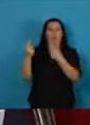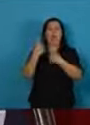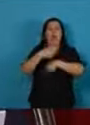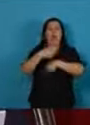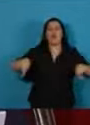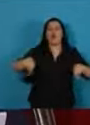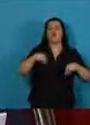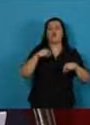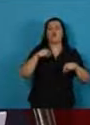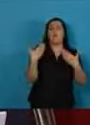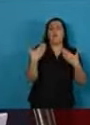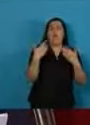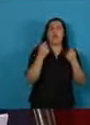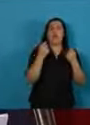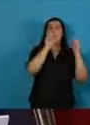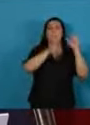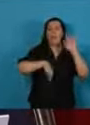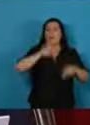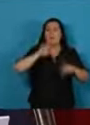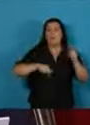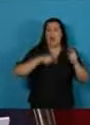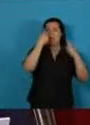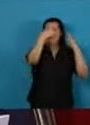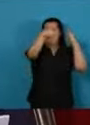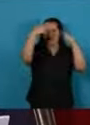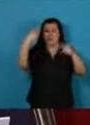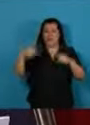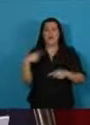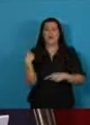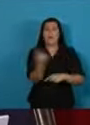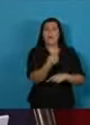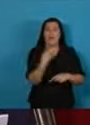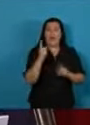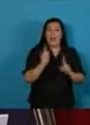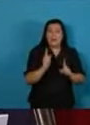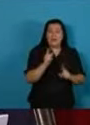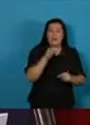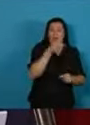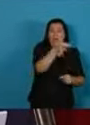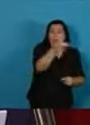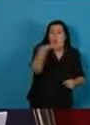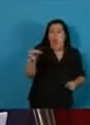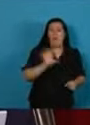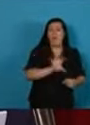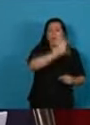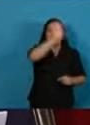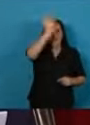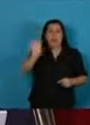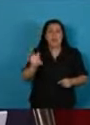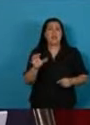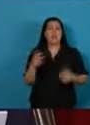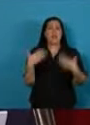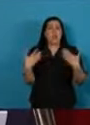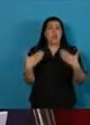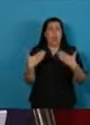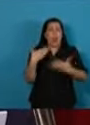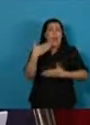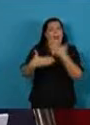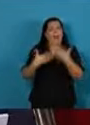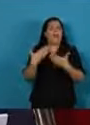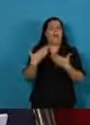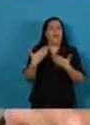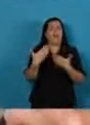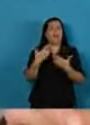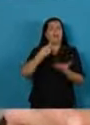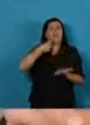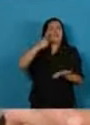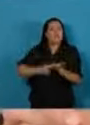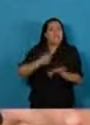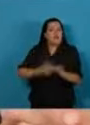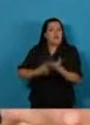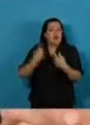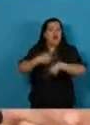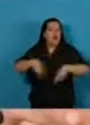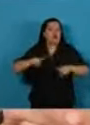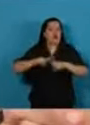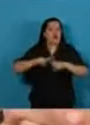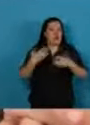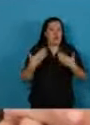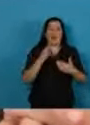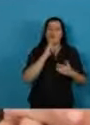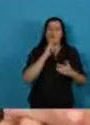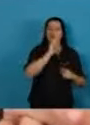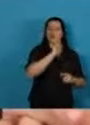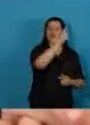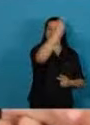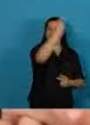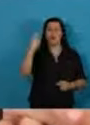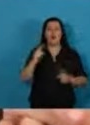alternativas, a fin de que las realidades o lugares de nuestra patria puedan hacerse carne en los decisores de la política, en